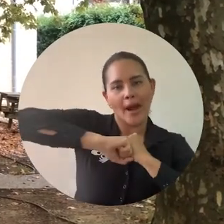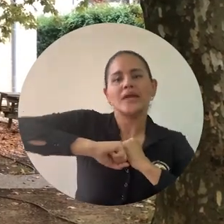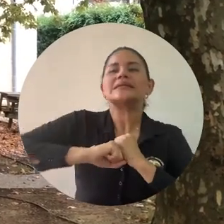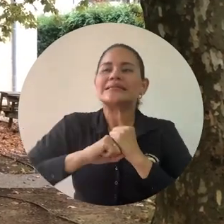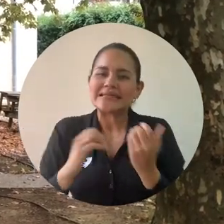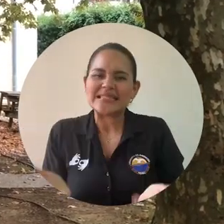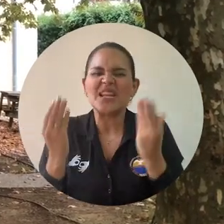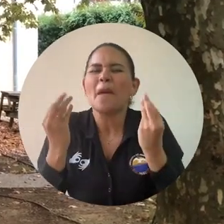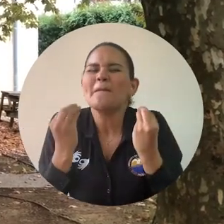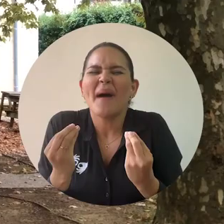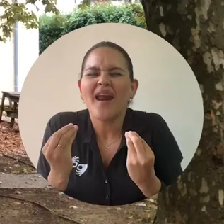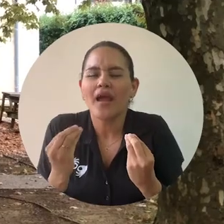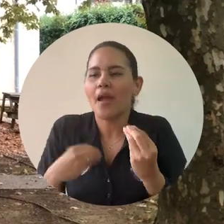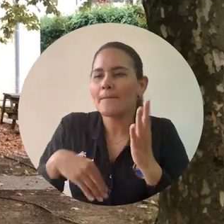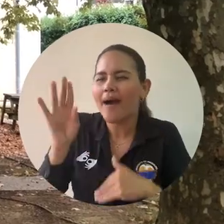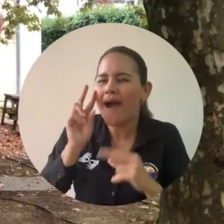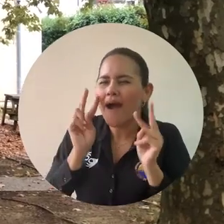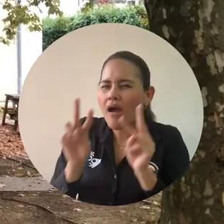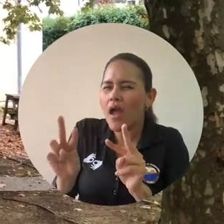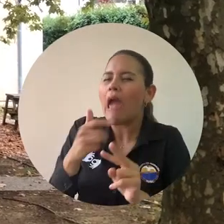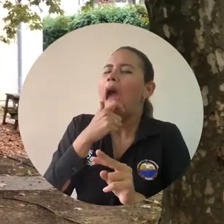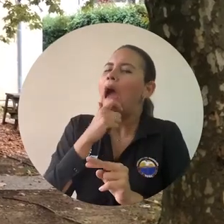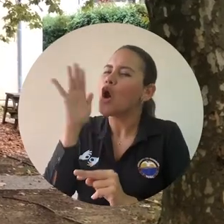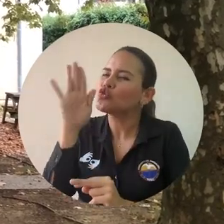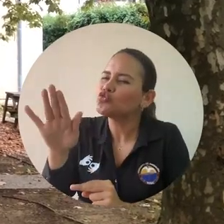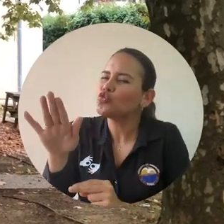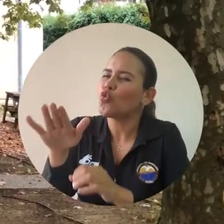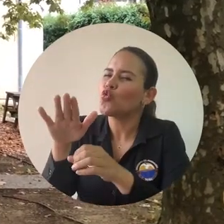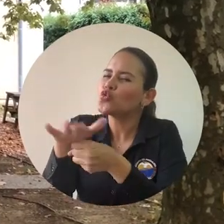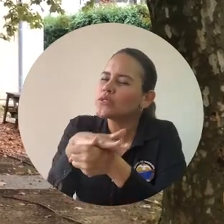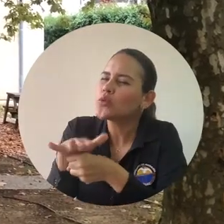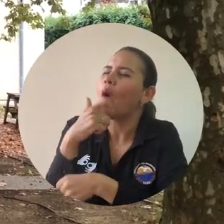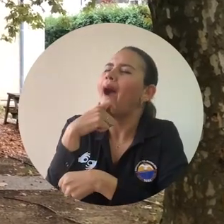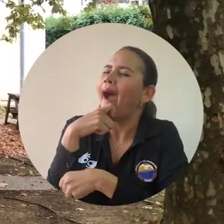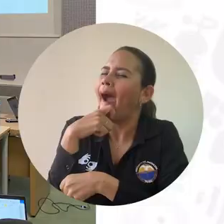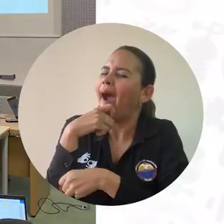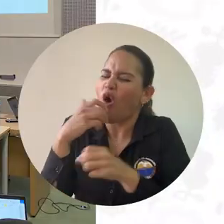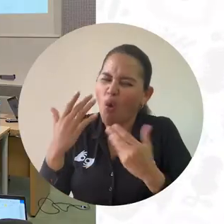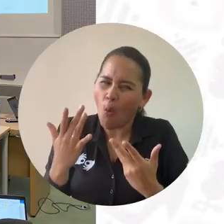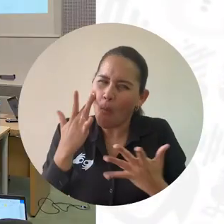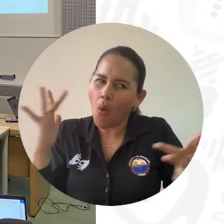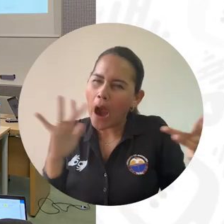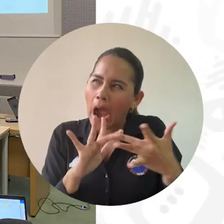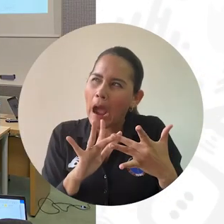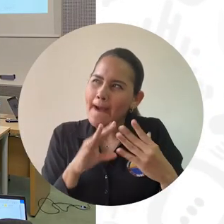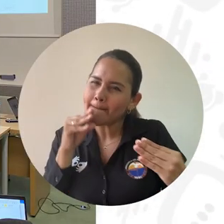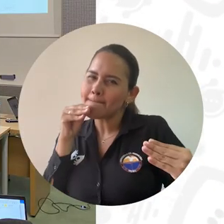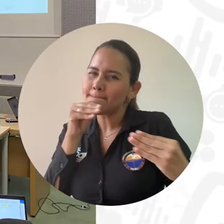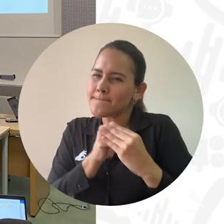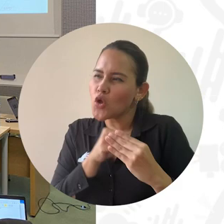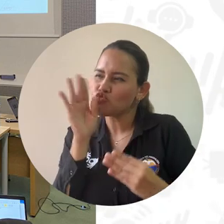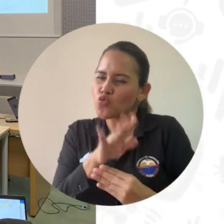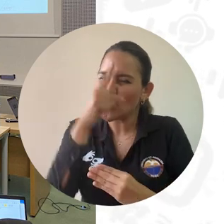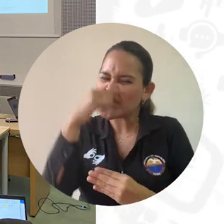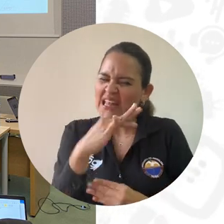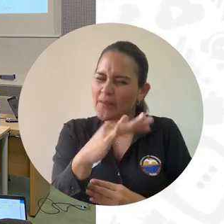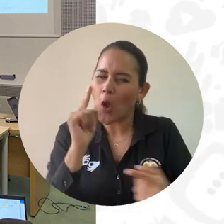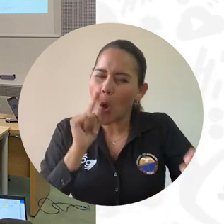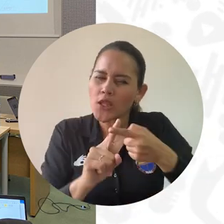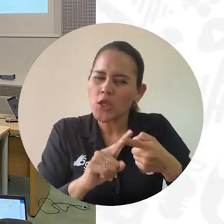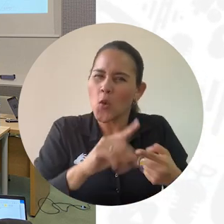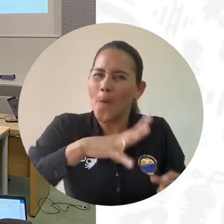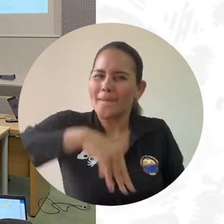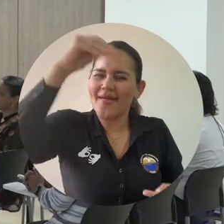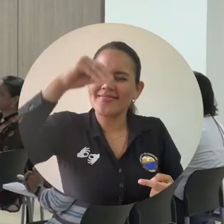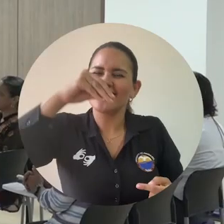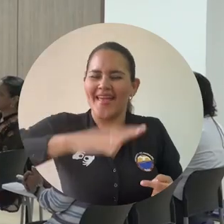seguramente nos ayuda a identificar los casos de éxito al internacional para llevarlos a Santa Marta y adaptarlos para poder generar desarrollo